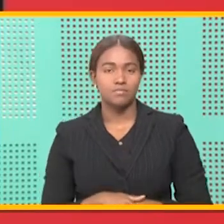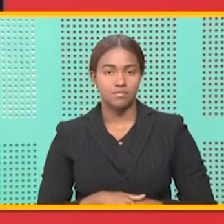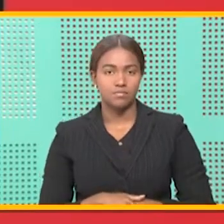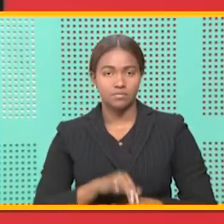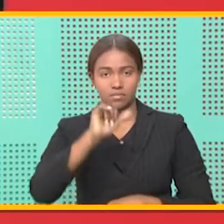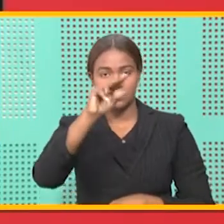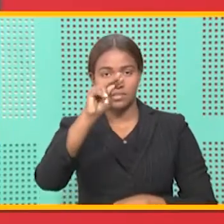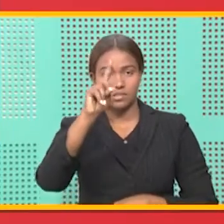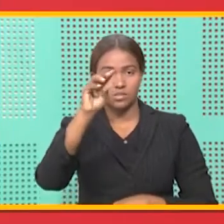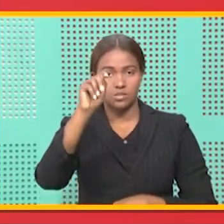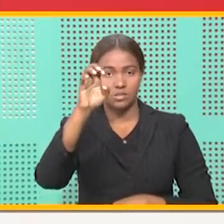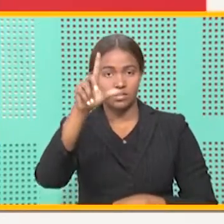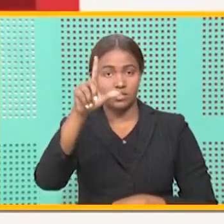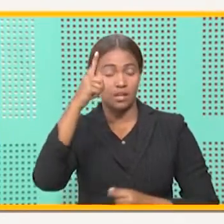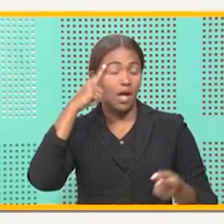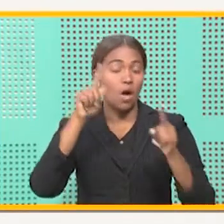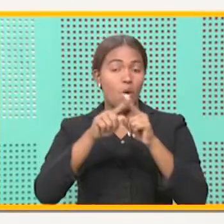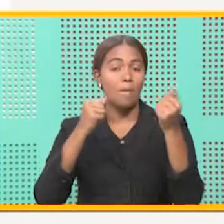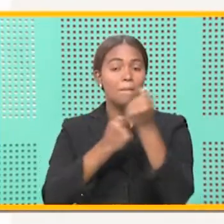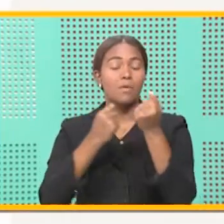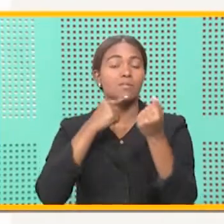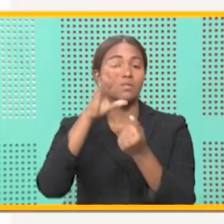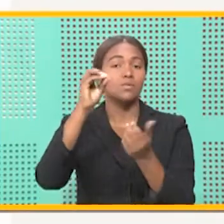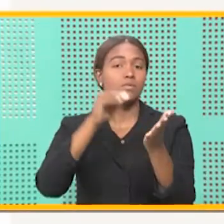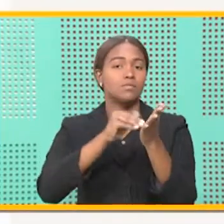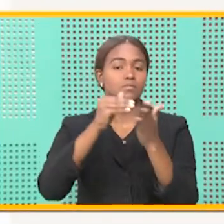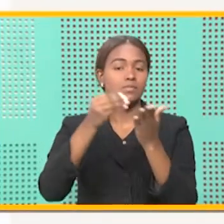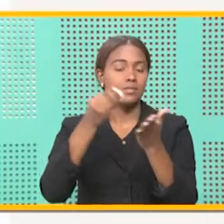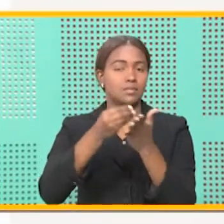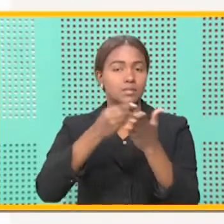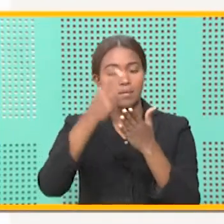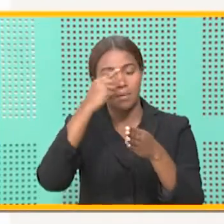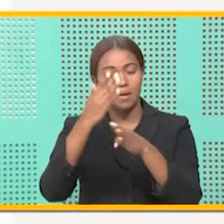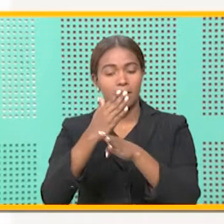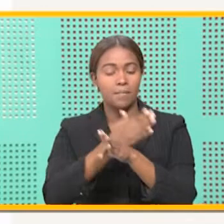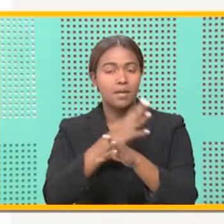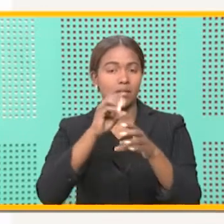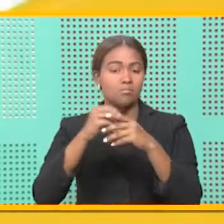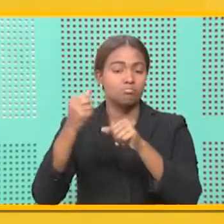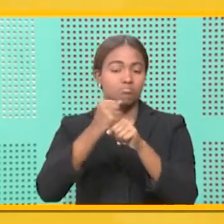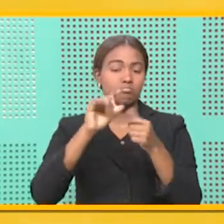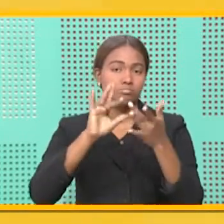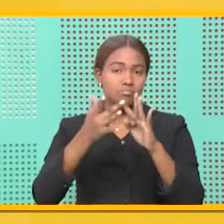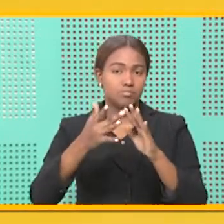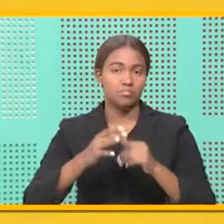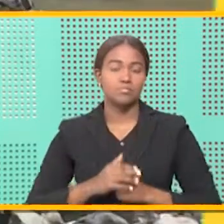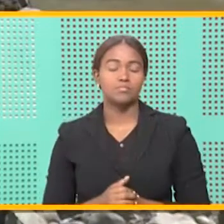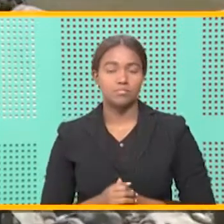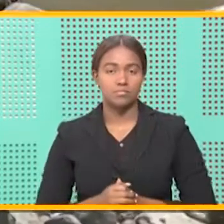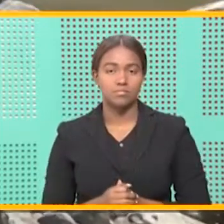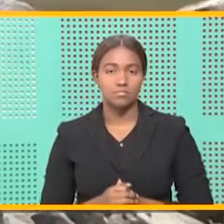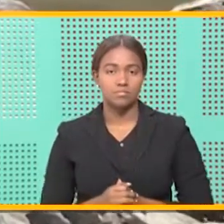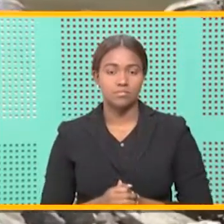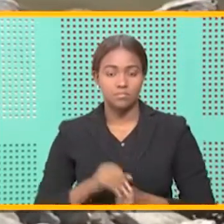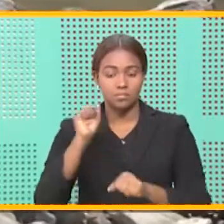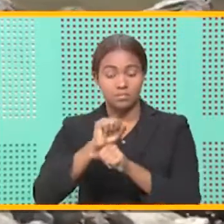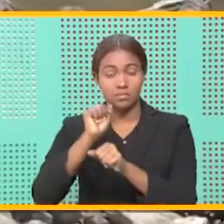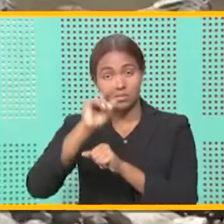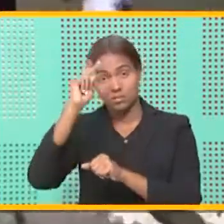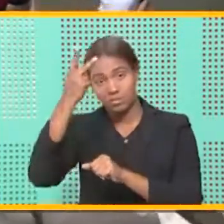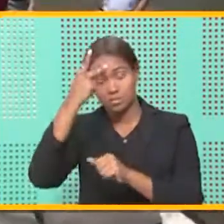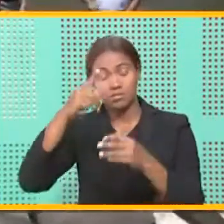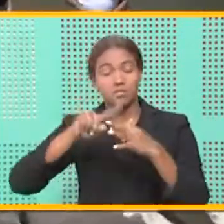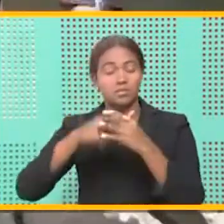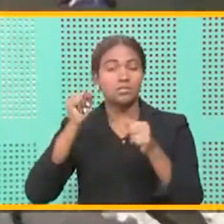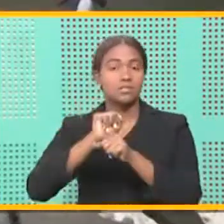El Indotel acuerda apoyo de 50 millones de pesos para mejorar ciberseguridad. Obras públicas inicia